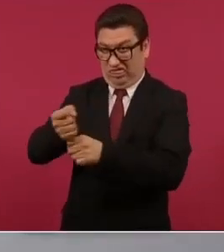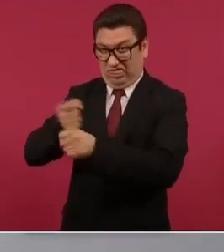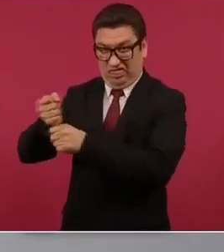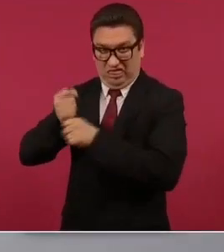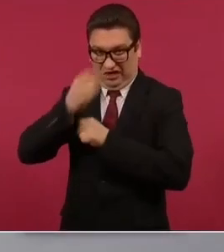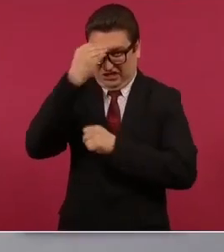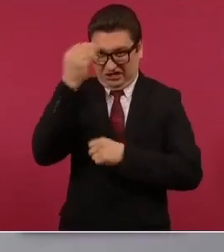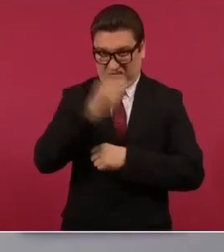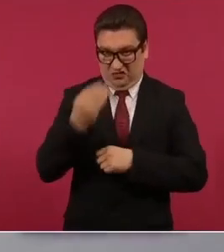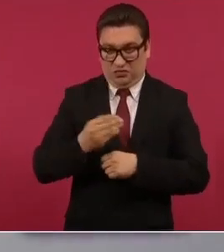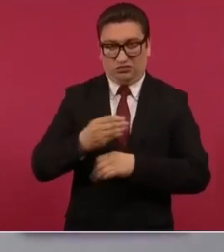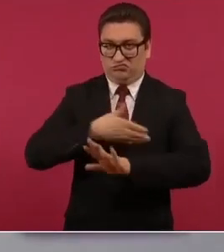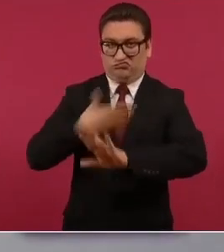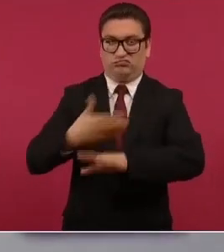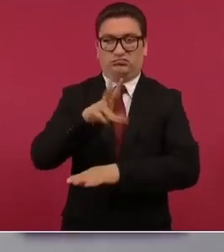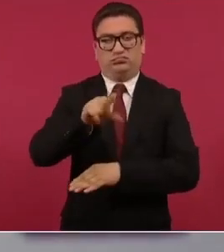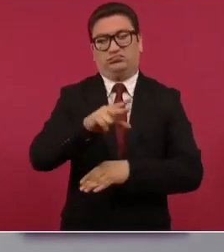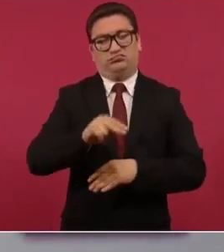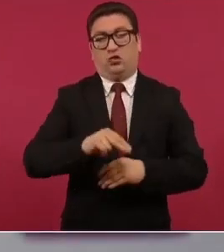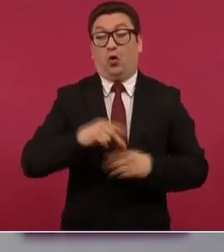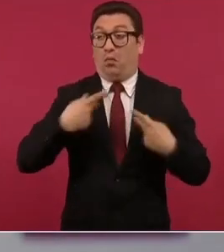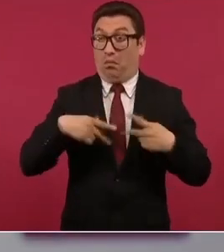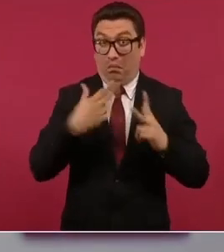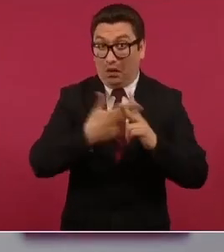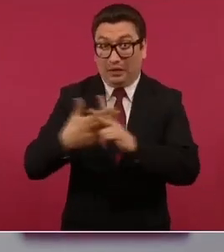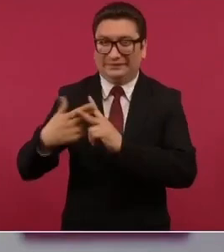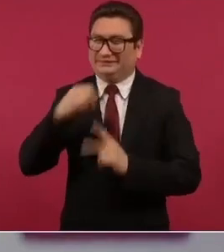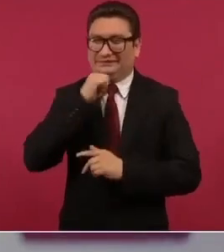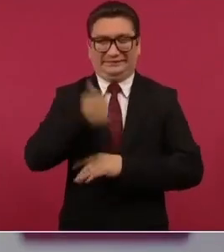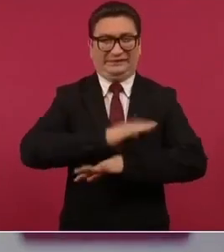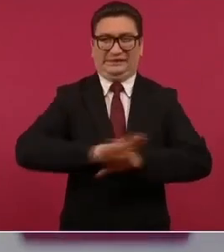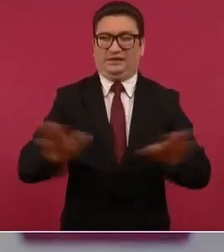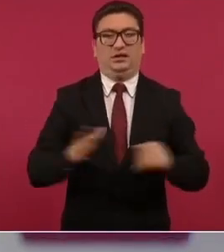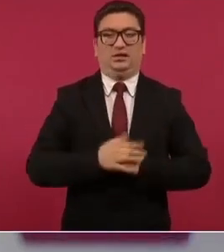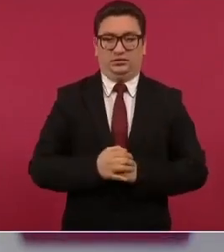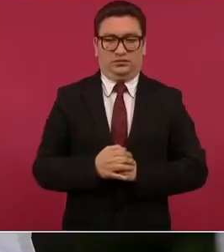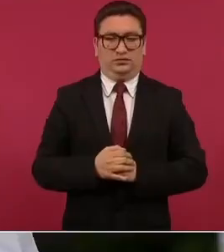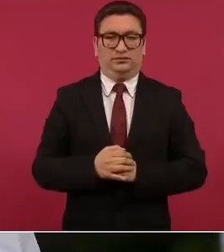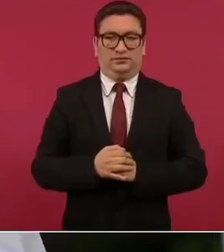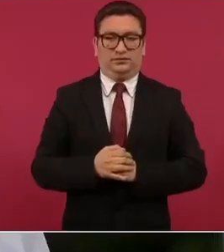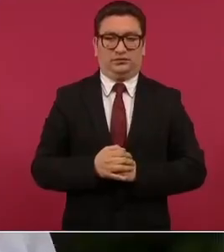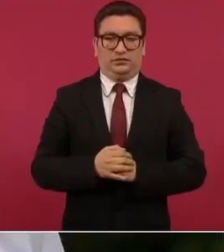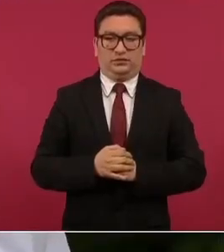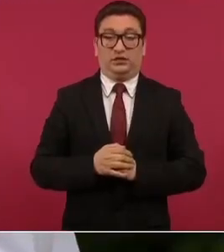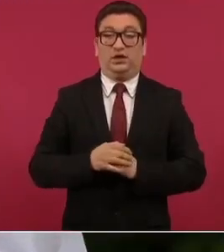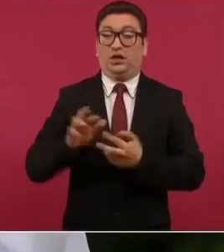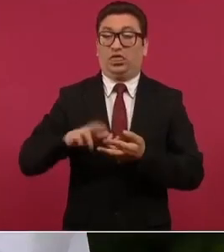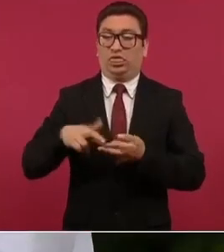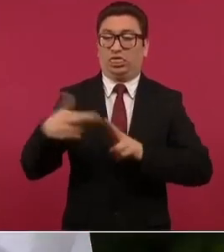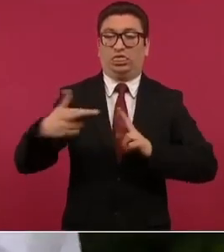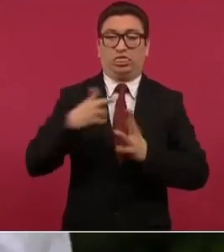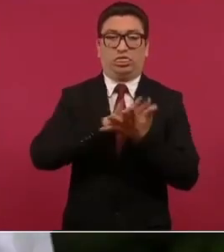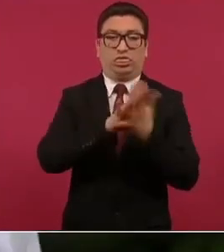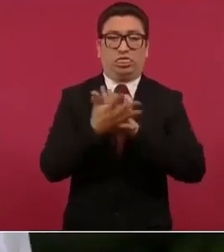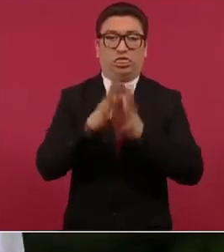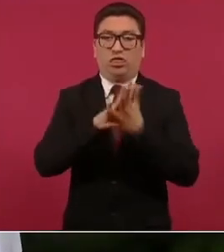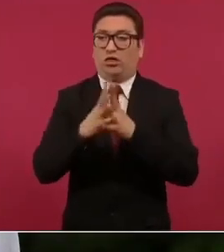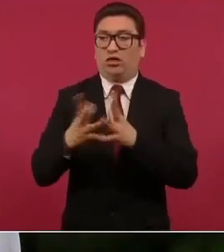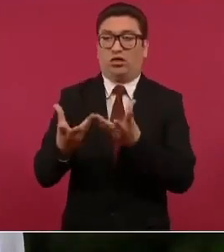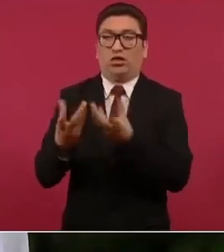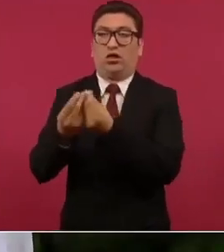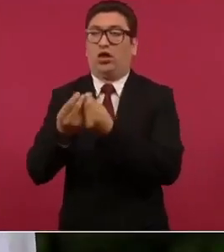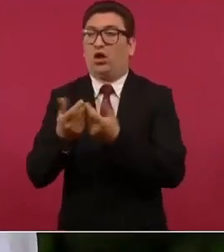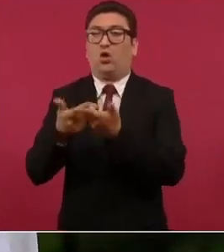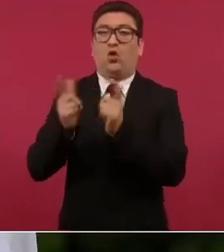masacres no se admiten relaciones de complicidad con